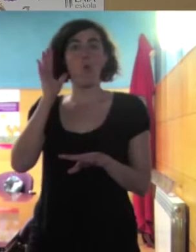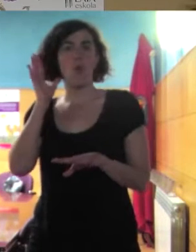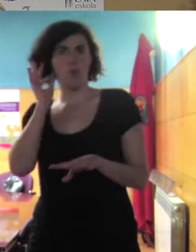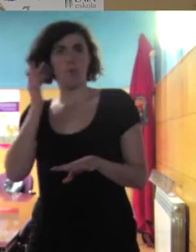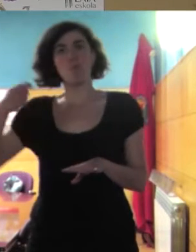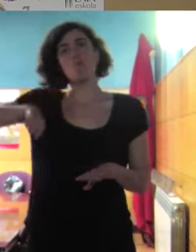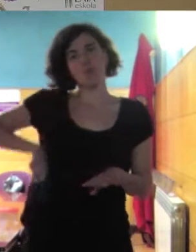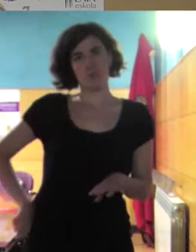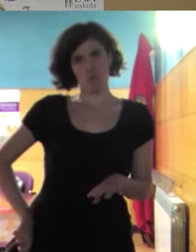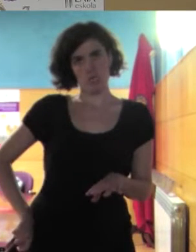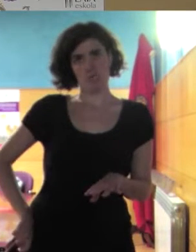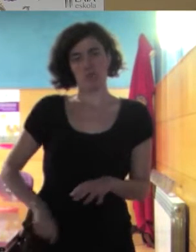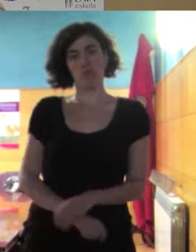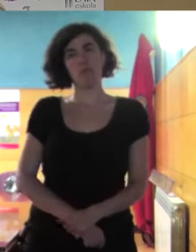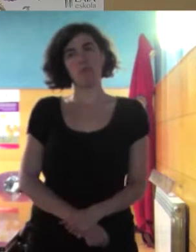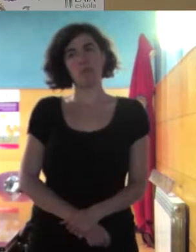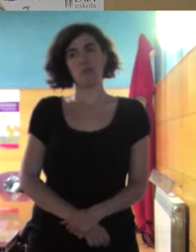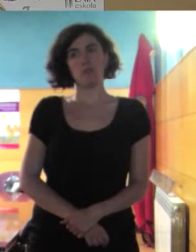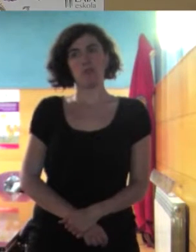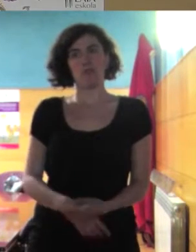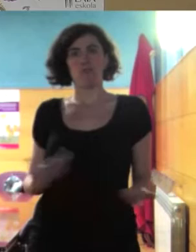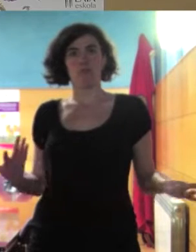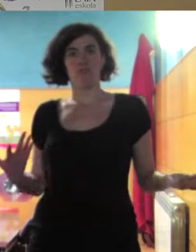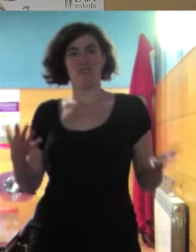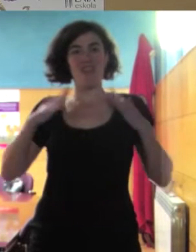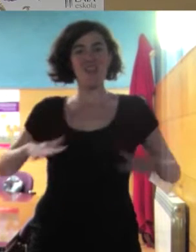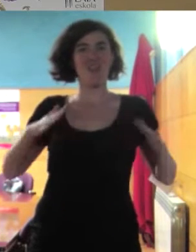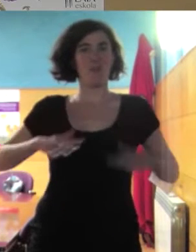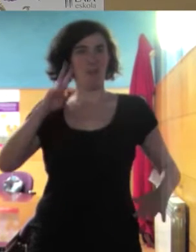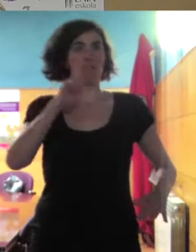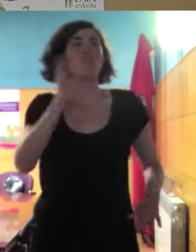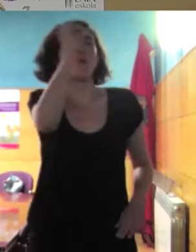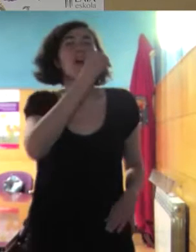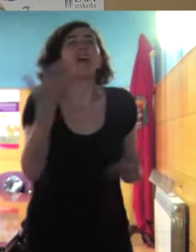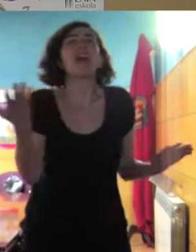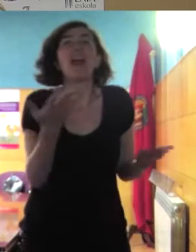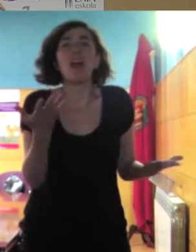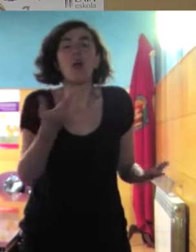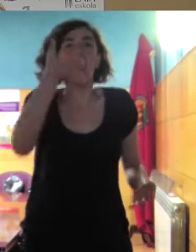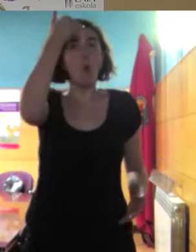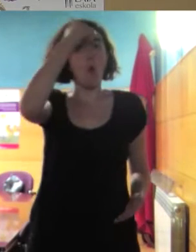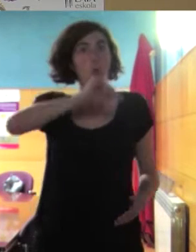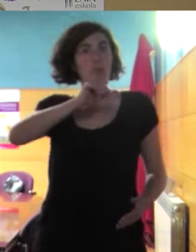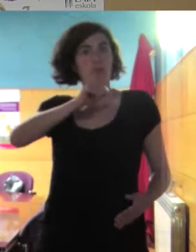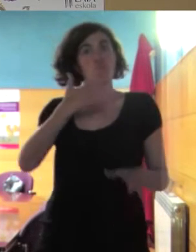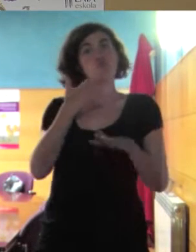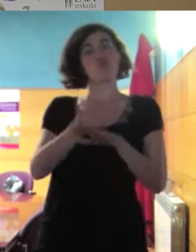élite y ahora decidme que nos indican esas equipaciones ellos salen a jugar